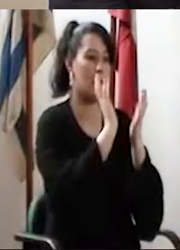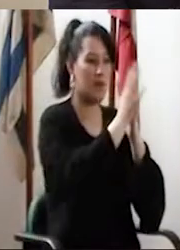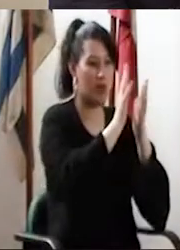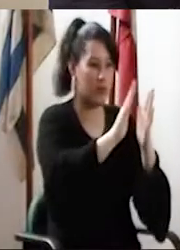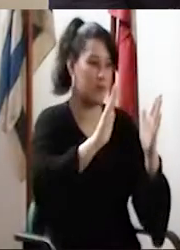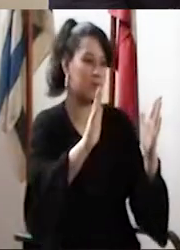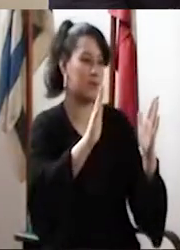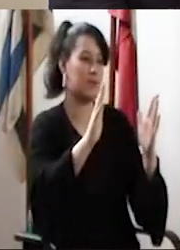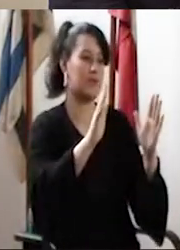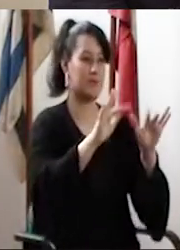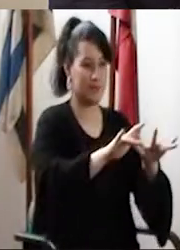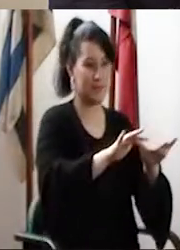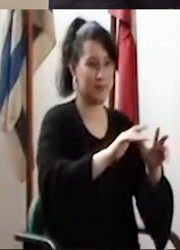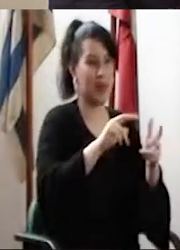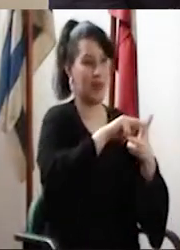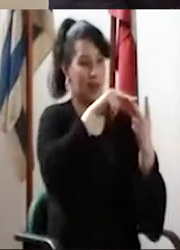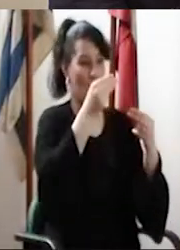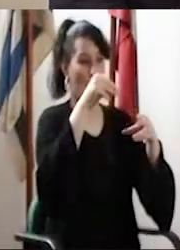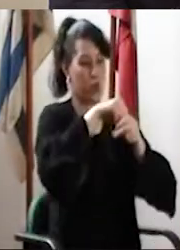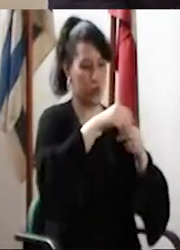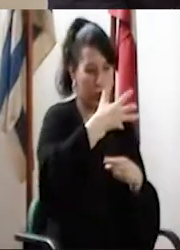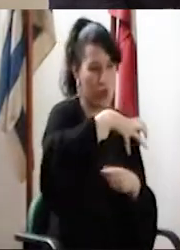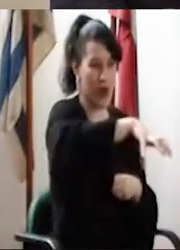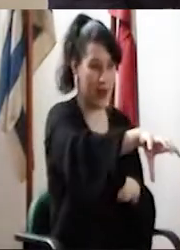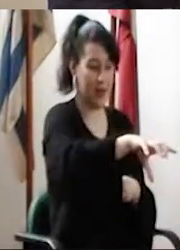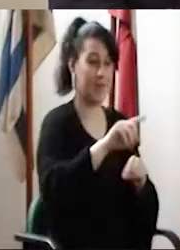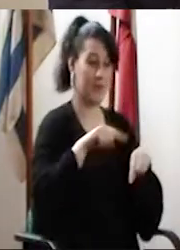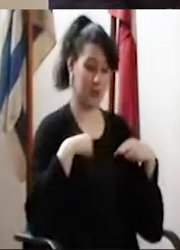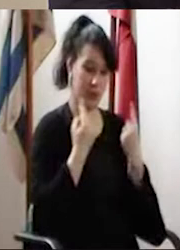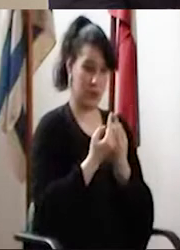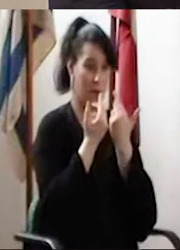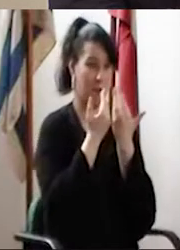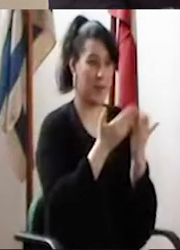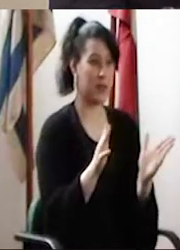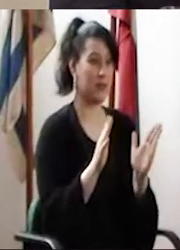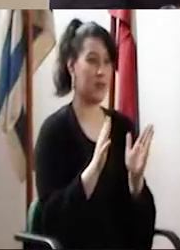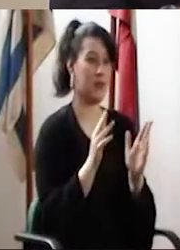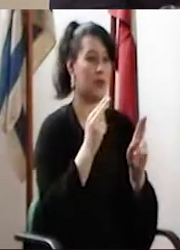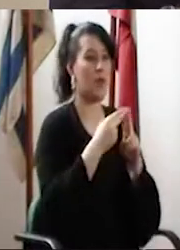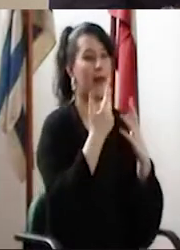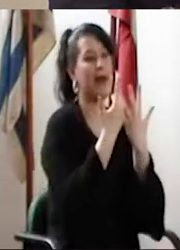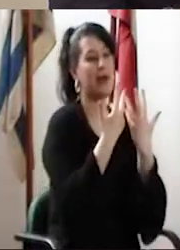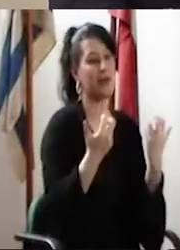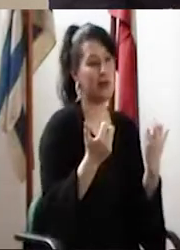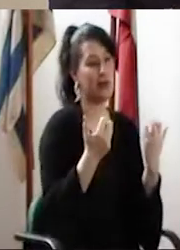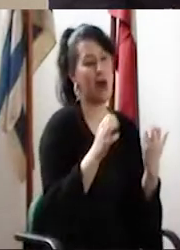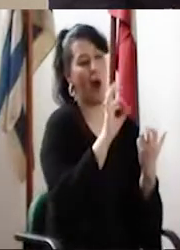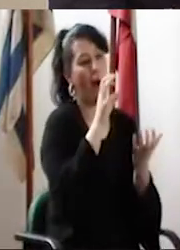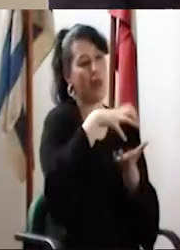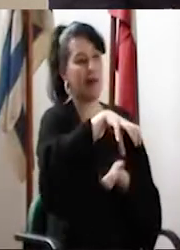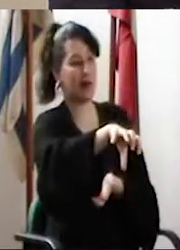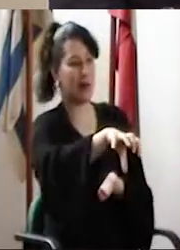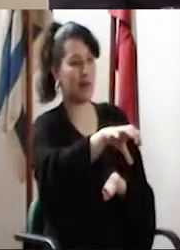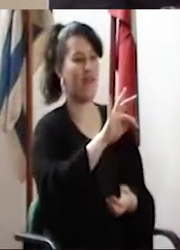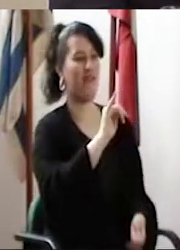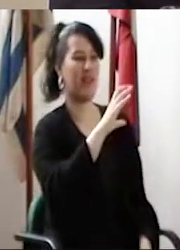informática. Lo que nosotros, en principio, le pusimos estructura